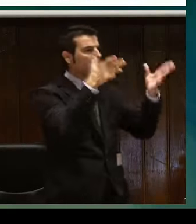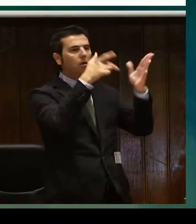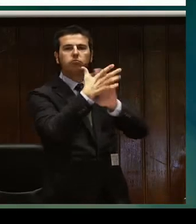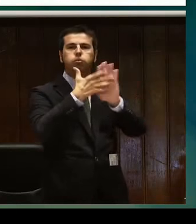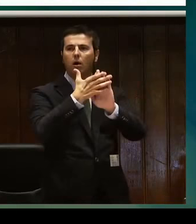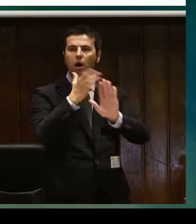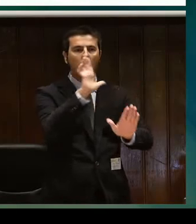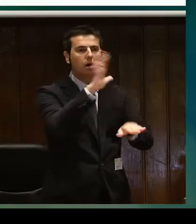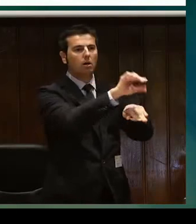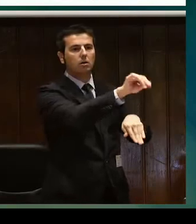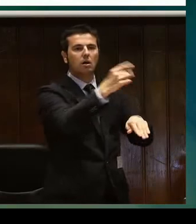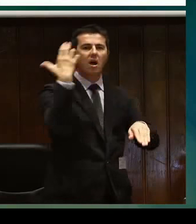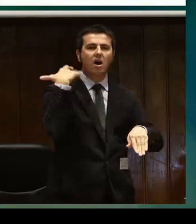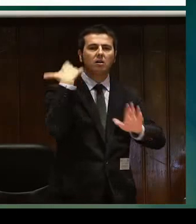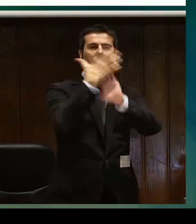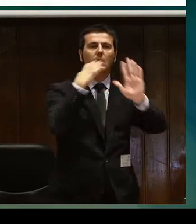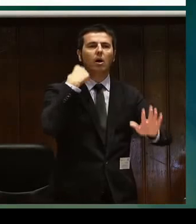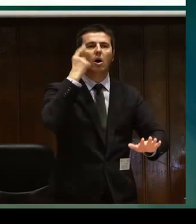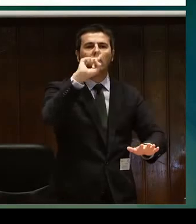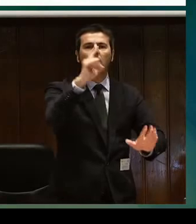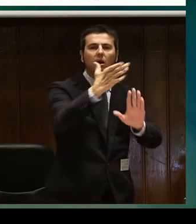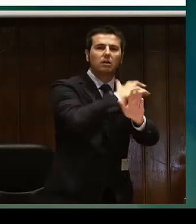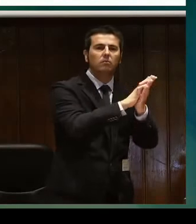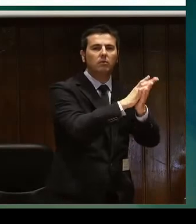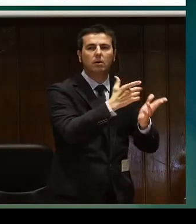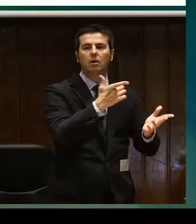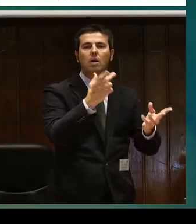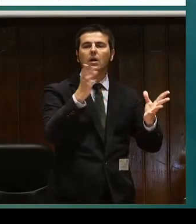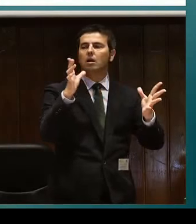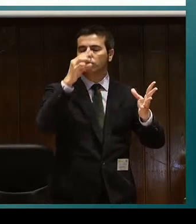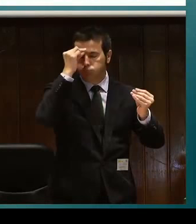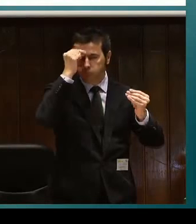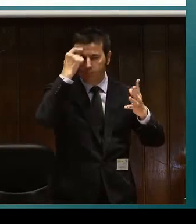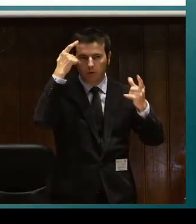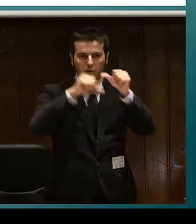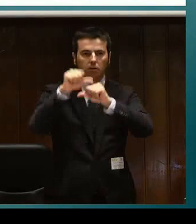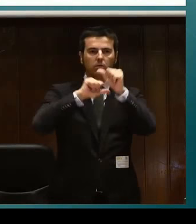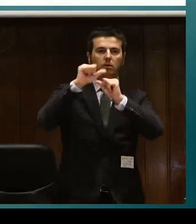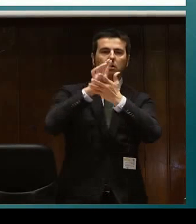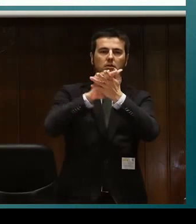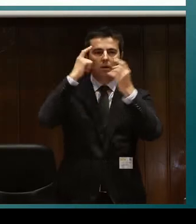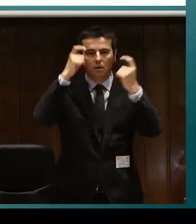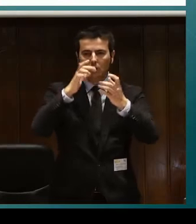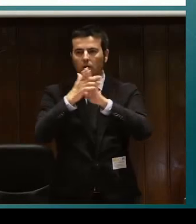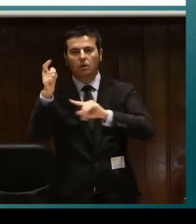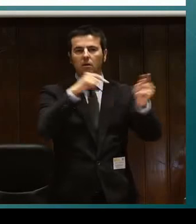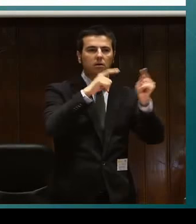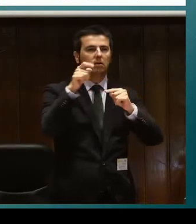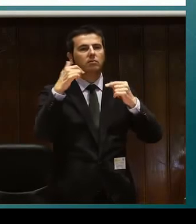y un interlocutor deja de hablar, no tiene la capacidad de ver que a lo mejor ha empezado a hablar otra persona. Entonces,